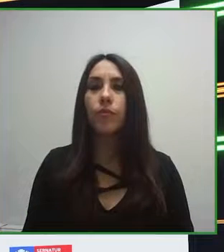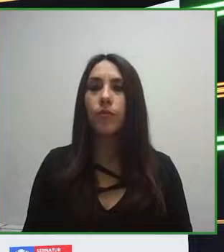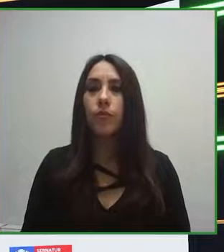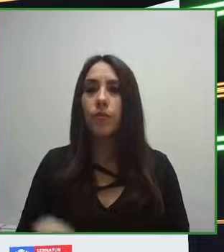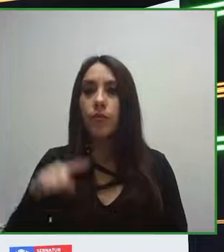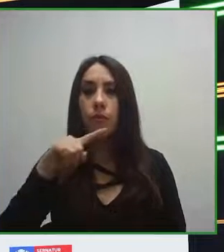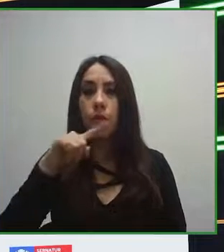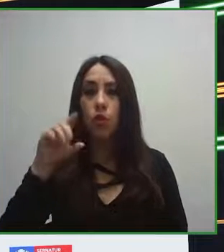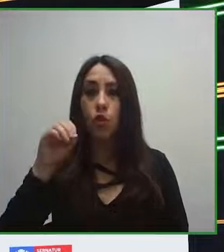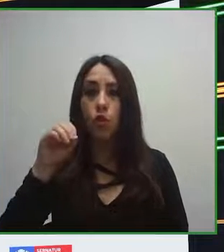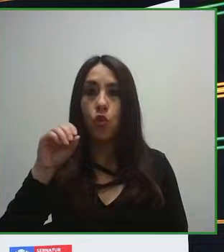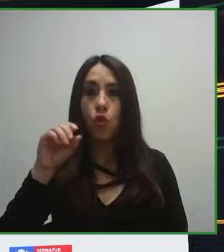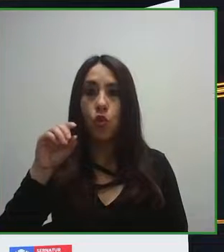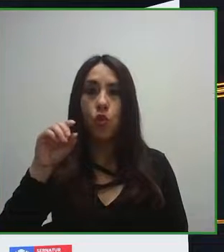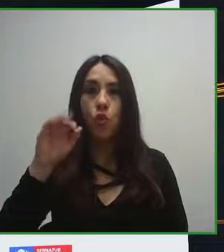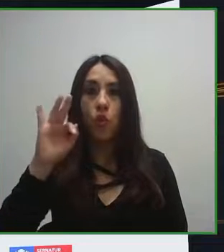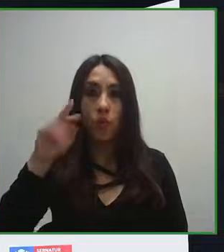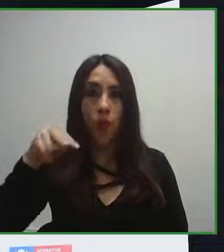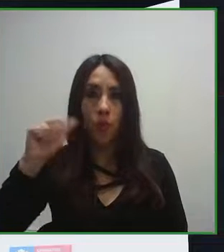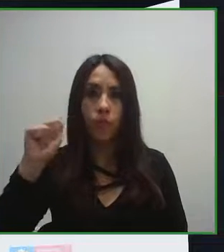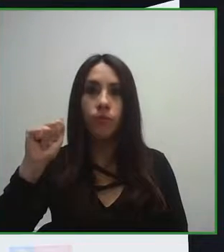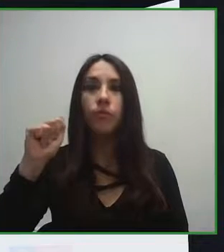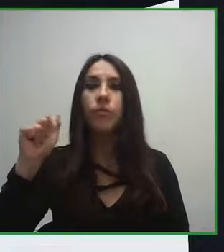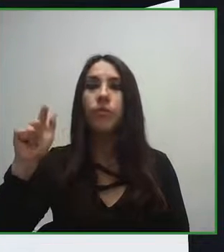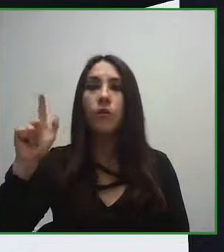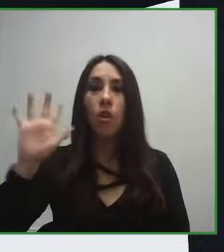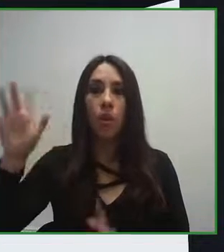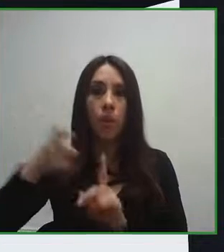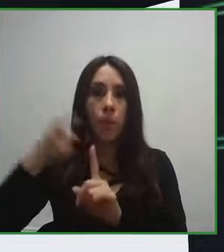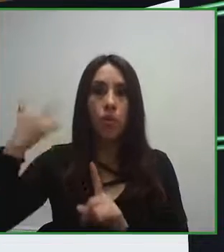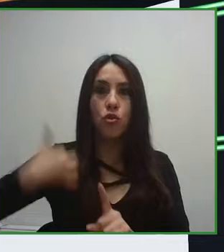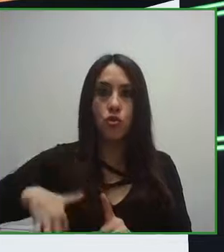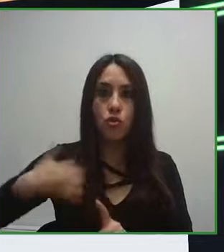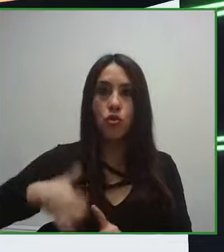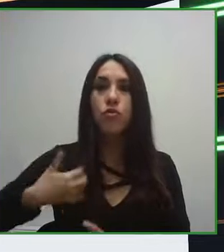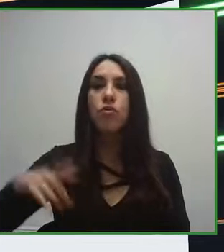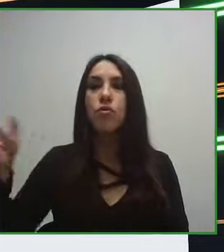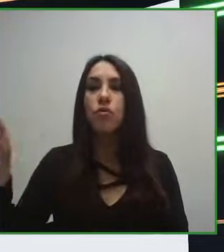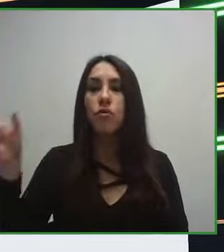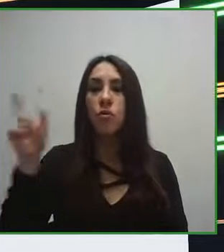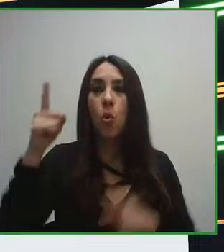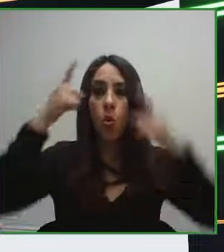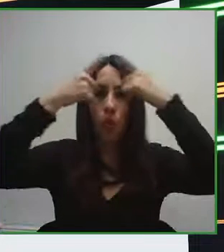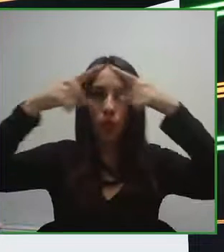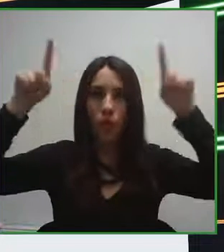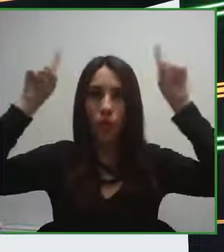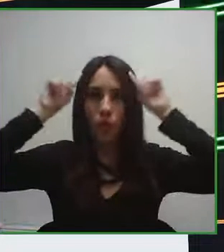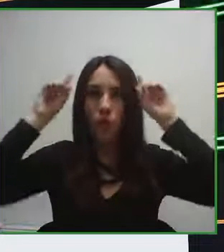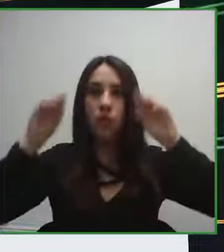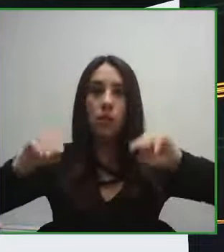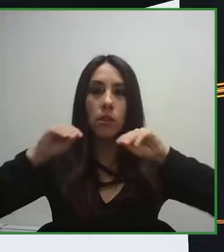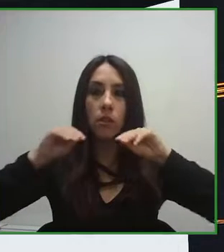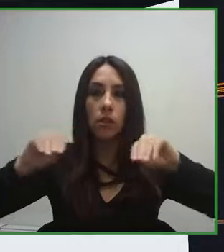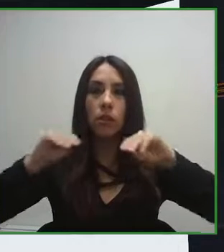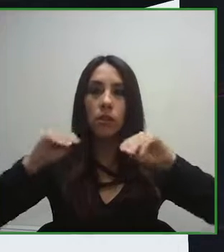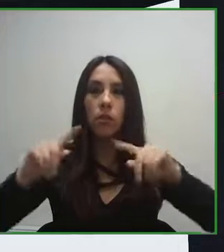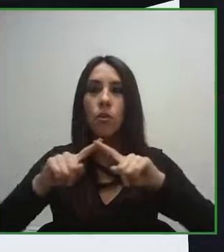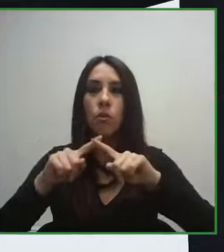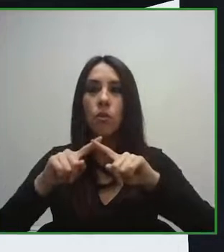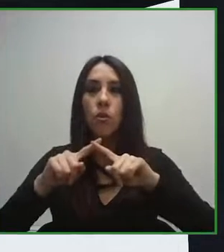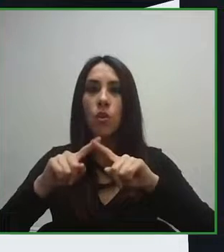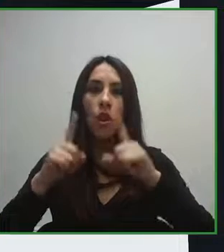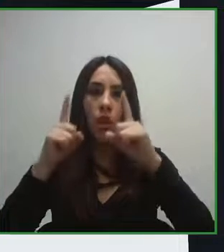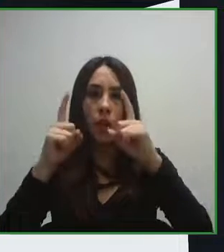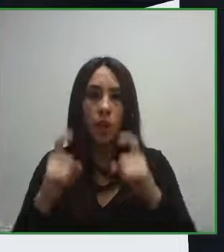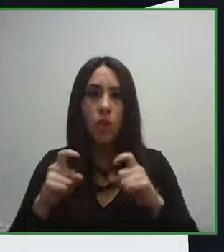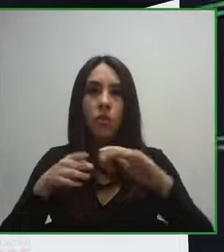universitarios para formar a profesionales en accesibilidad física. Pamela Pret, fundadora de la Corporación Ciudad Accesible, una